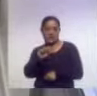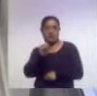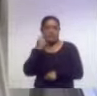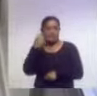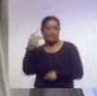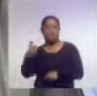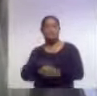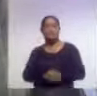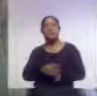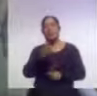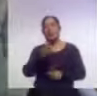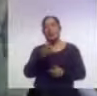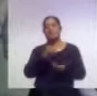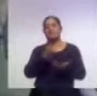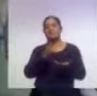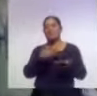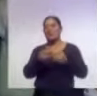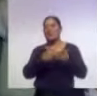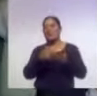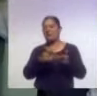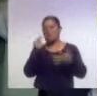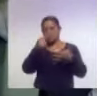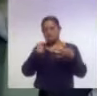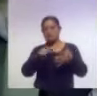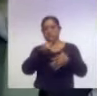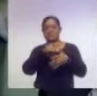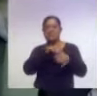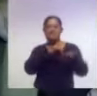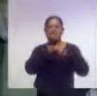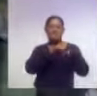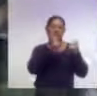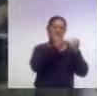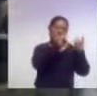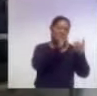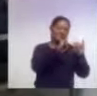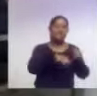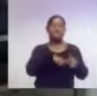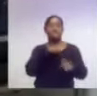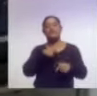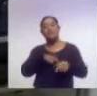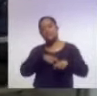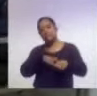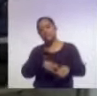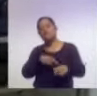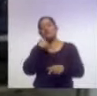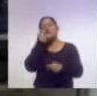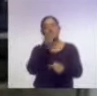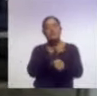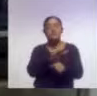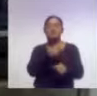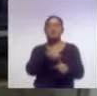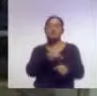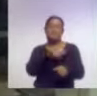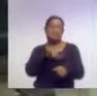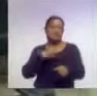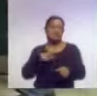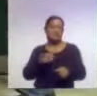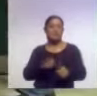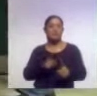ofrece el seguro de salud para la familia, seguro de trabajadores independientes y de continuación voluntario en el régimen obligatorio.